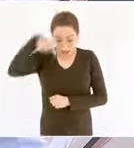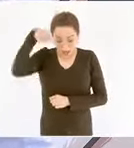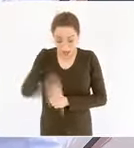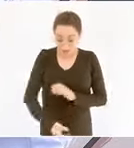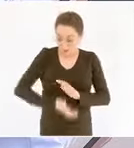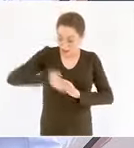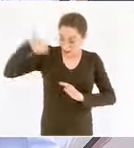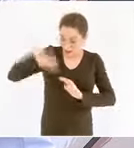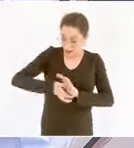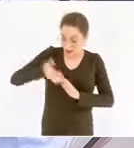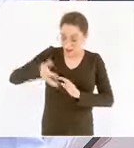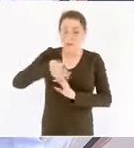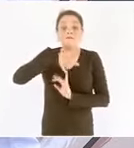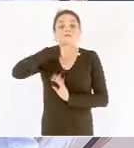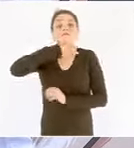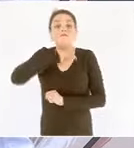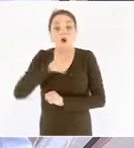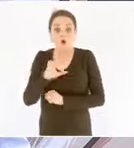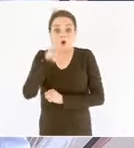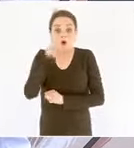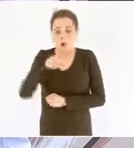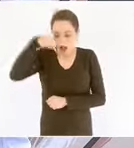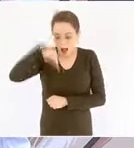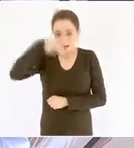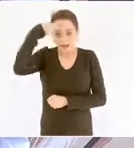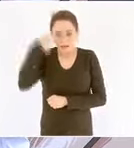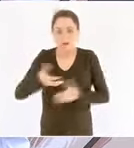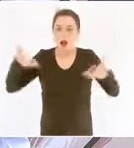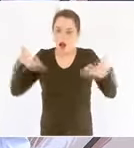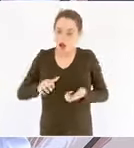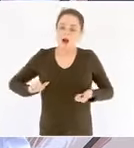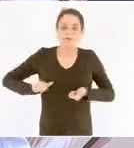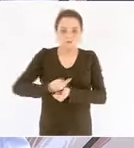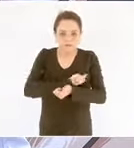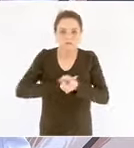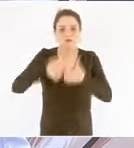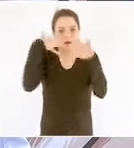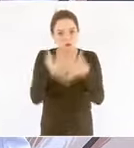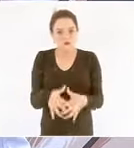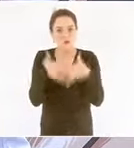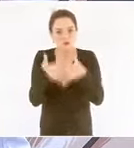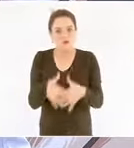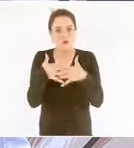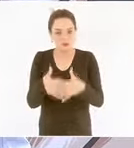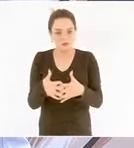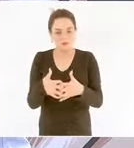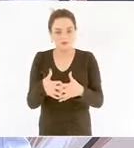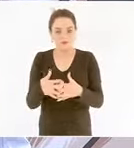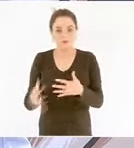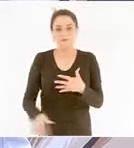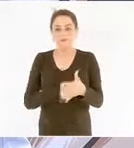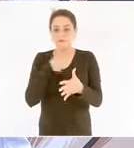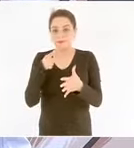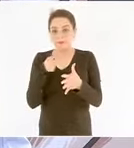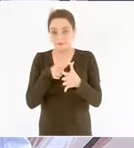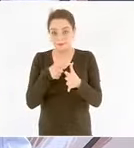en nuestro país cinco cinco